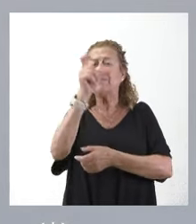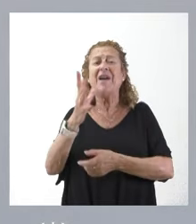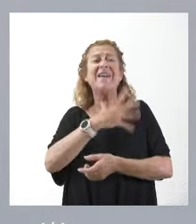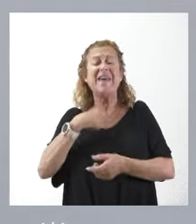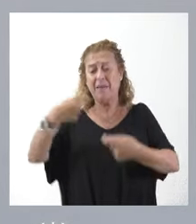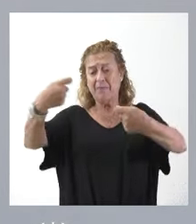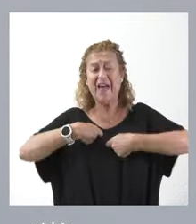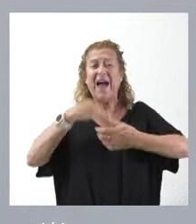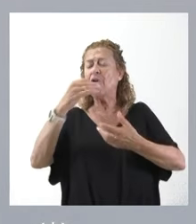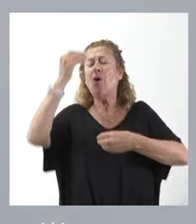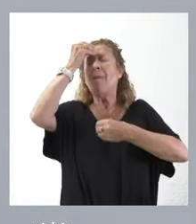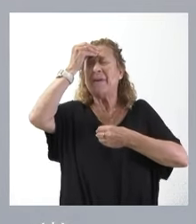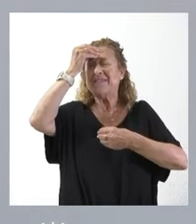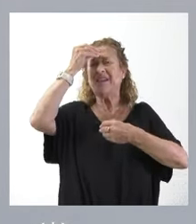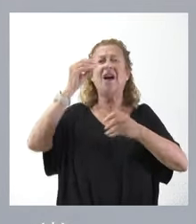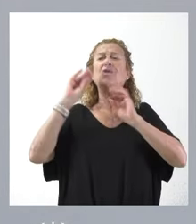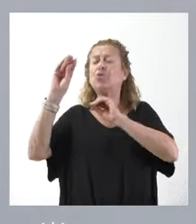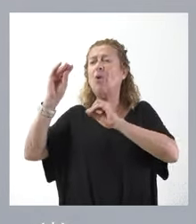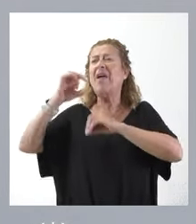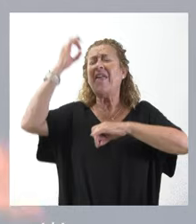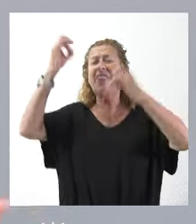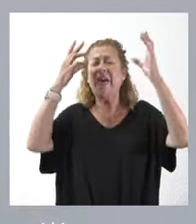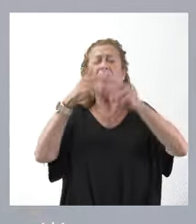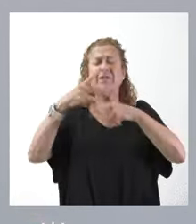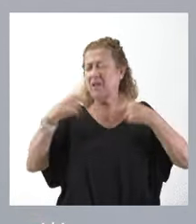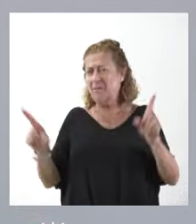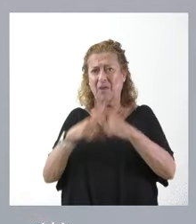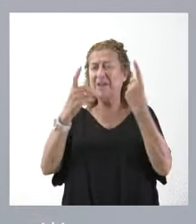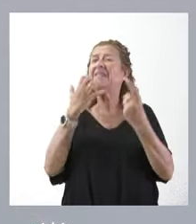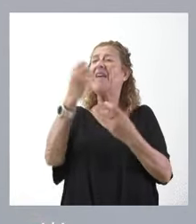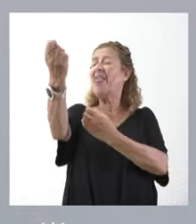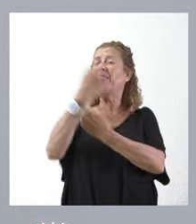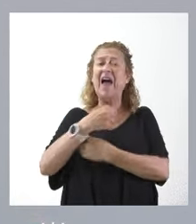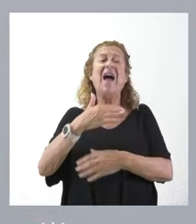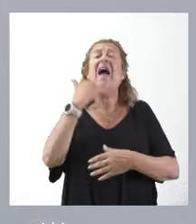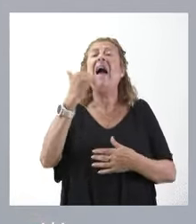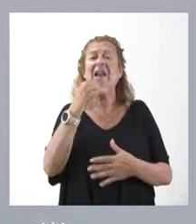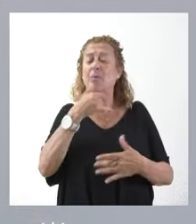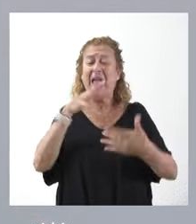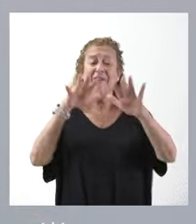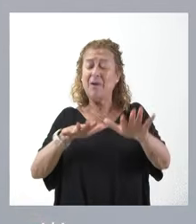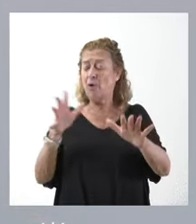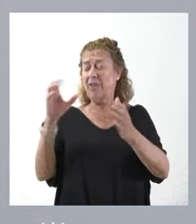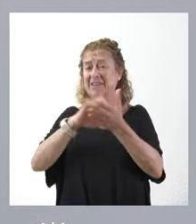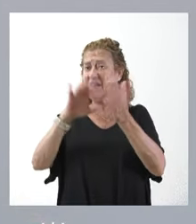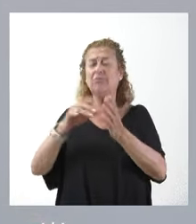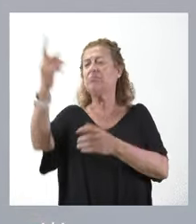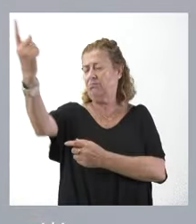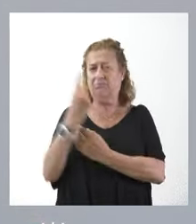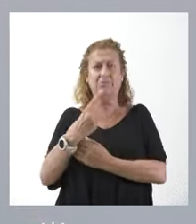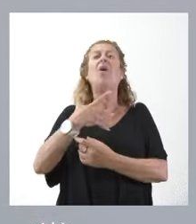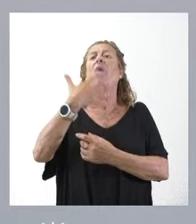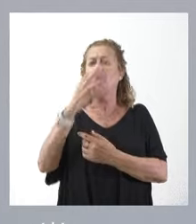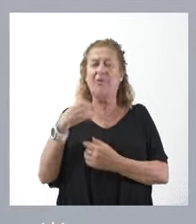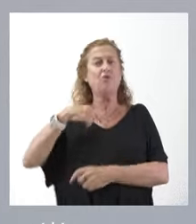piense como piense, sea cual sea su ideología, siempre que quiera aportar algo en favor de Castilla y León va a encontrar esa posibilidad